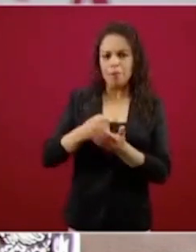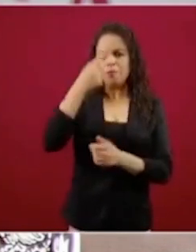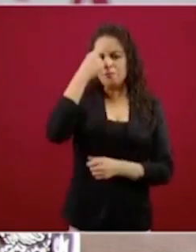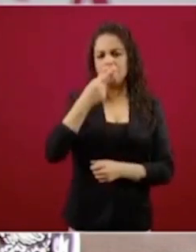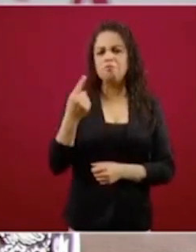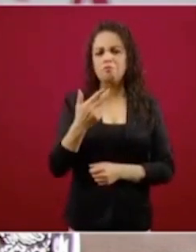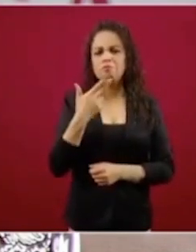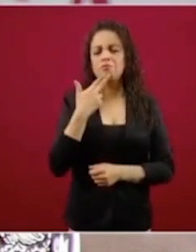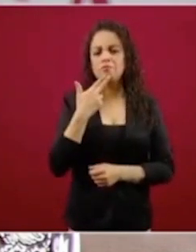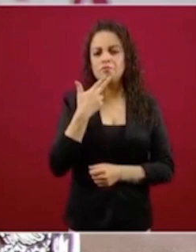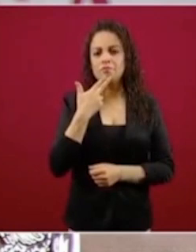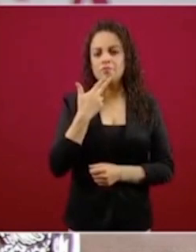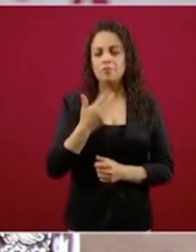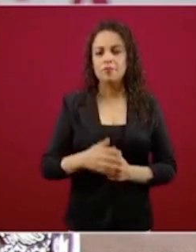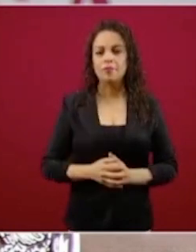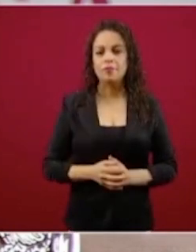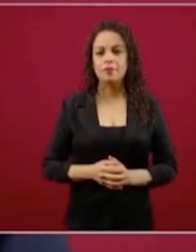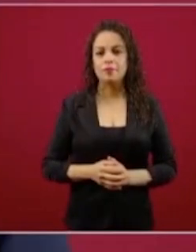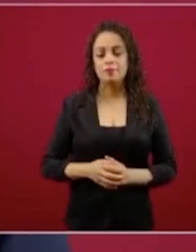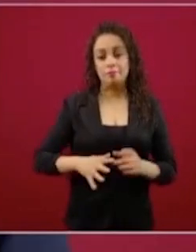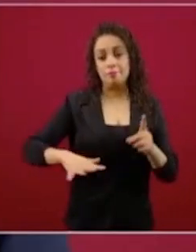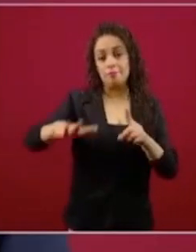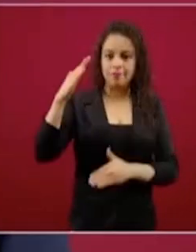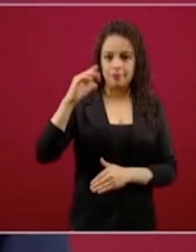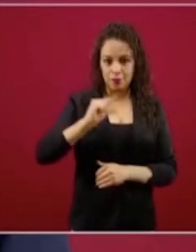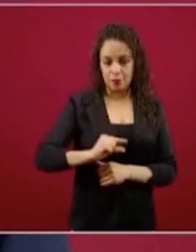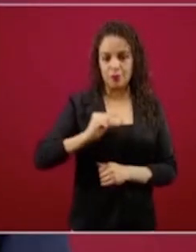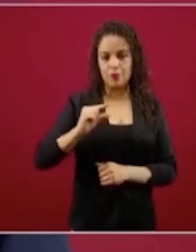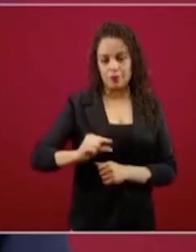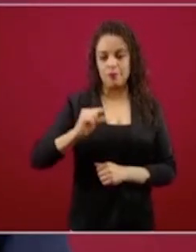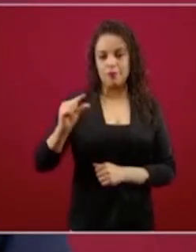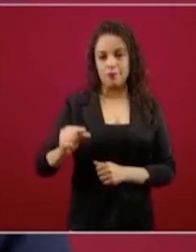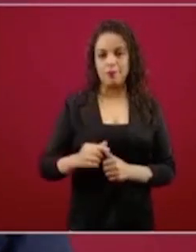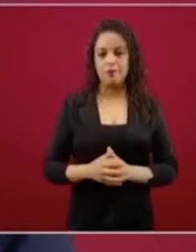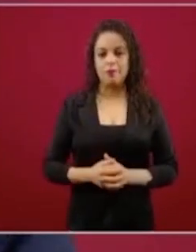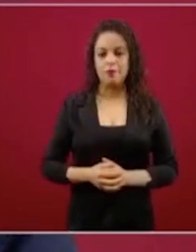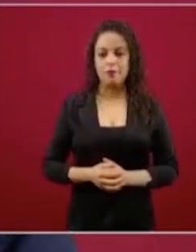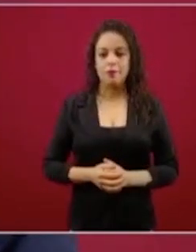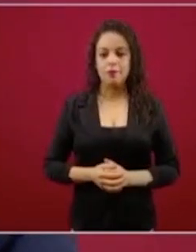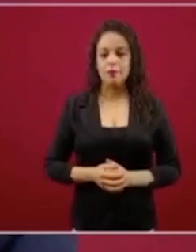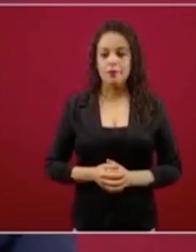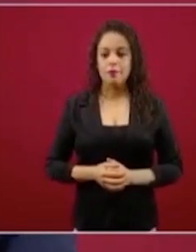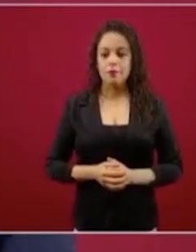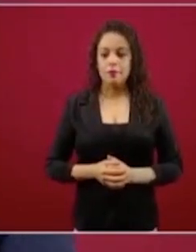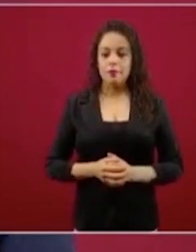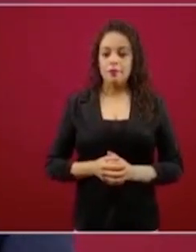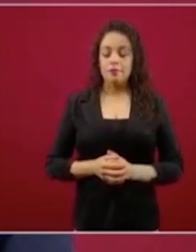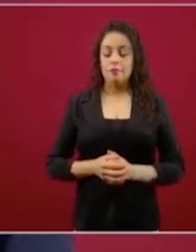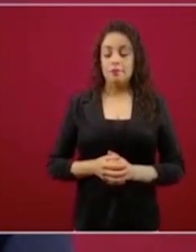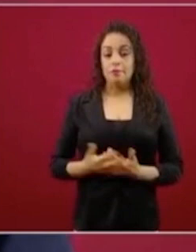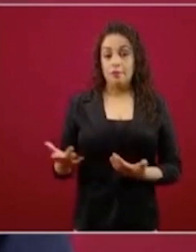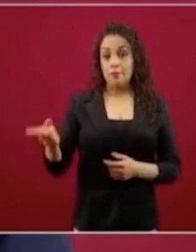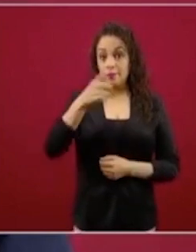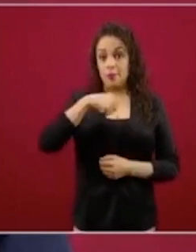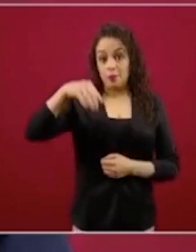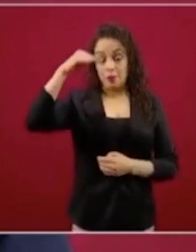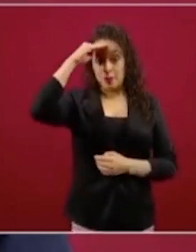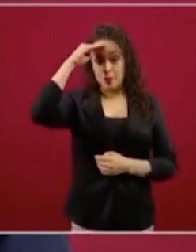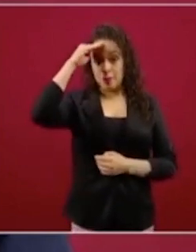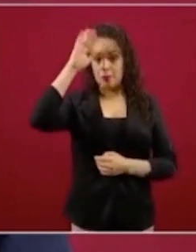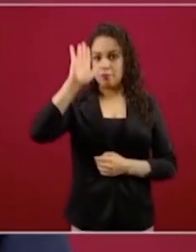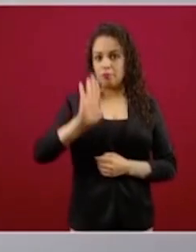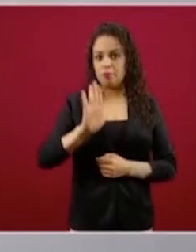tengamos una sociedad mejor. El pronóstico era de que se nos iba a caer la